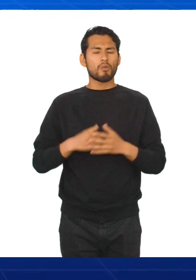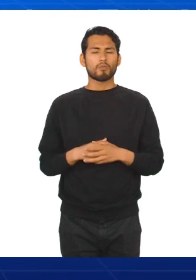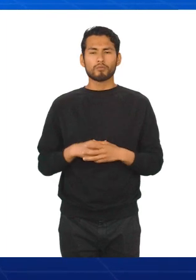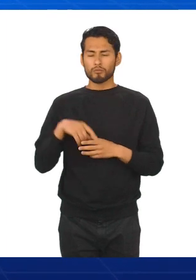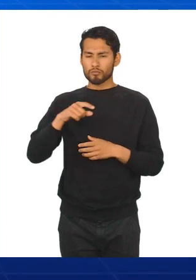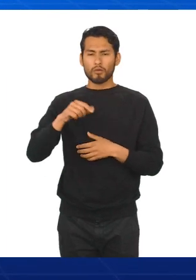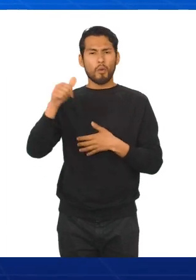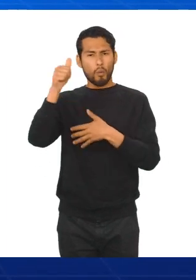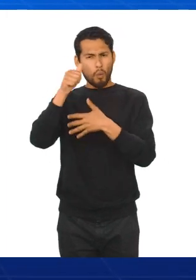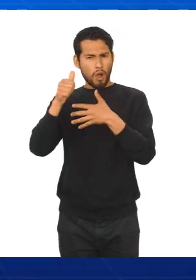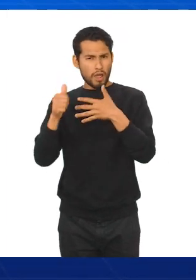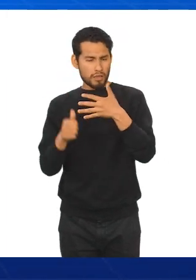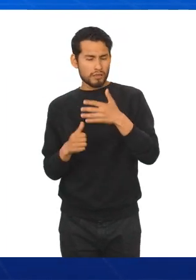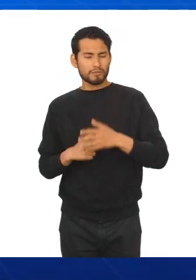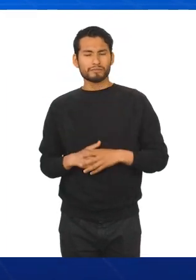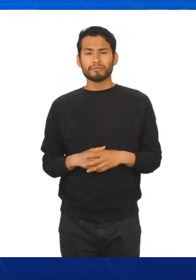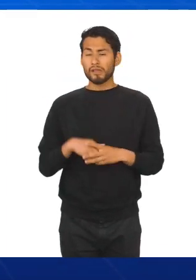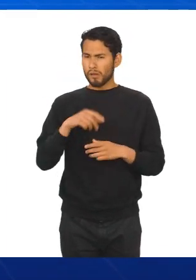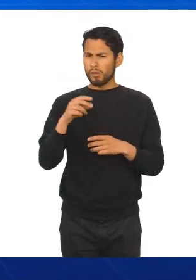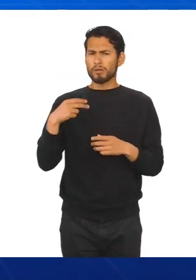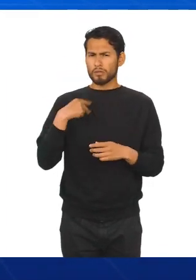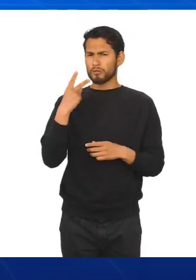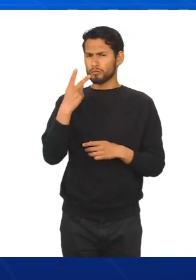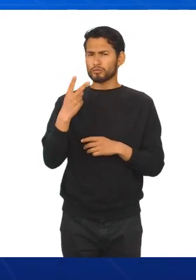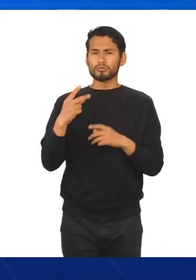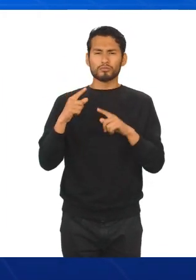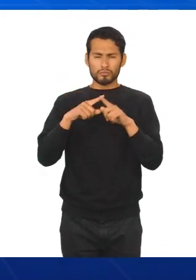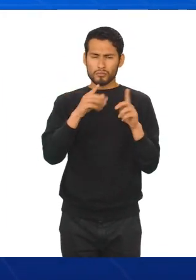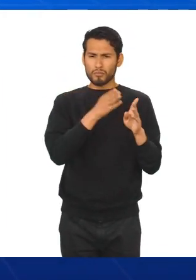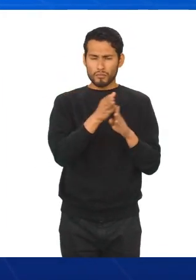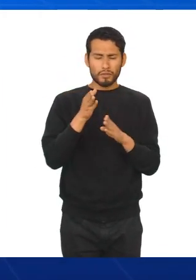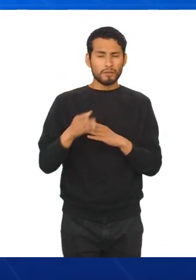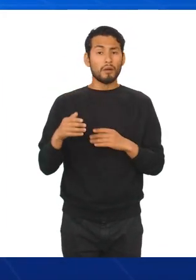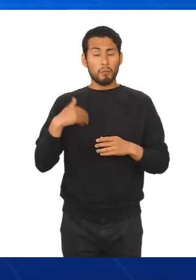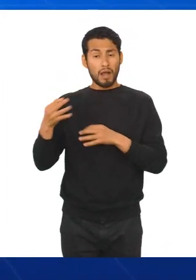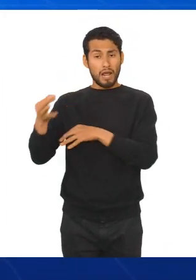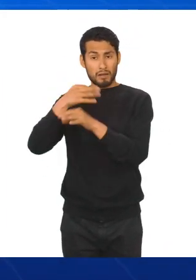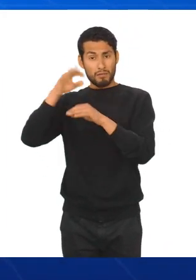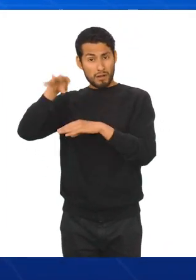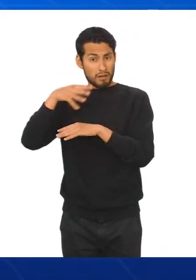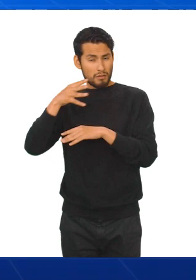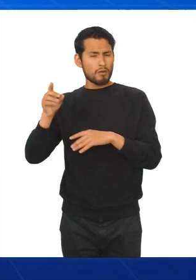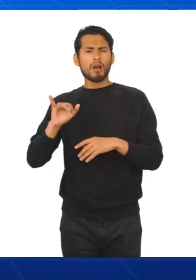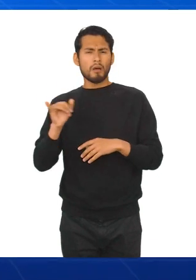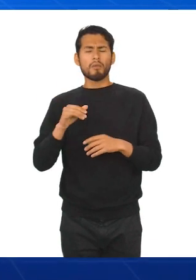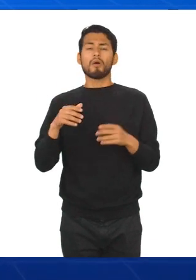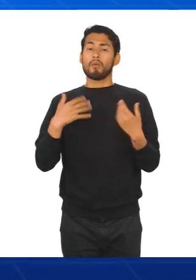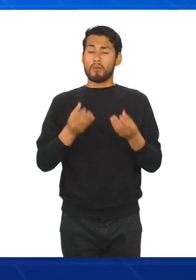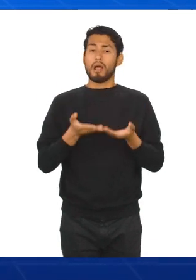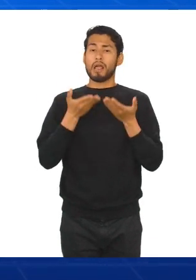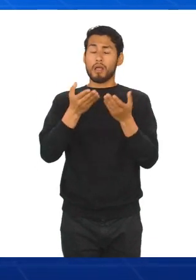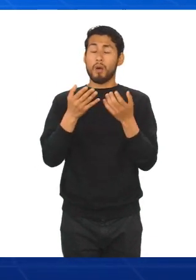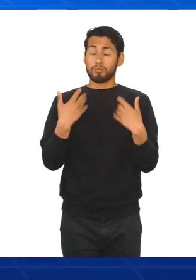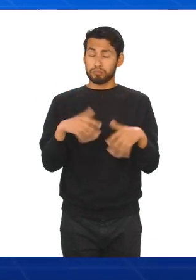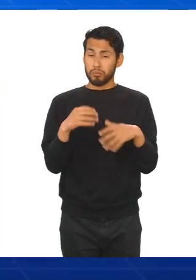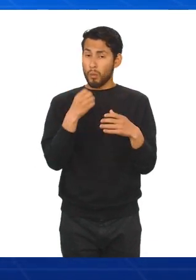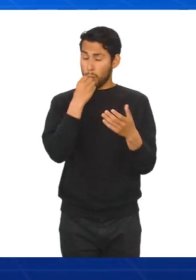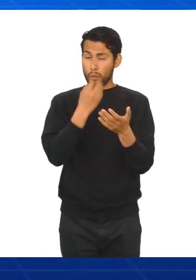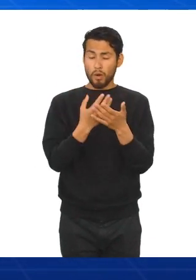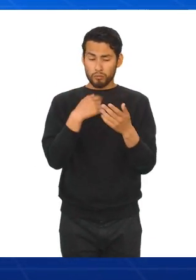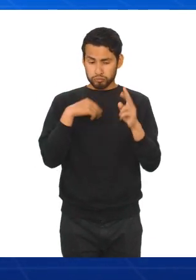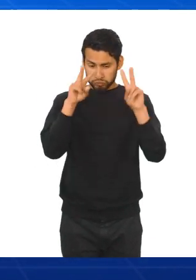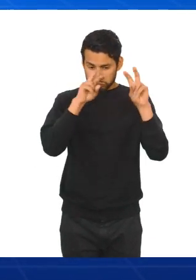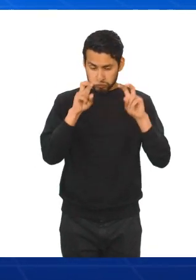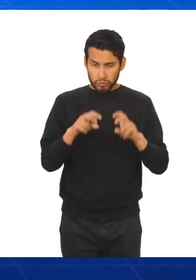gráficos es doble, ya que no solo pueden reemplazar tablas, sino que también constituyen una poderosa herramienta de análisis de